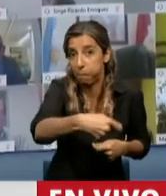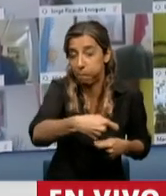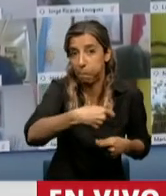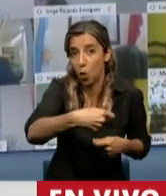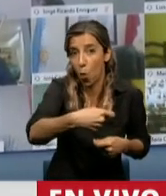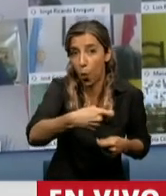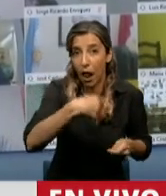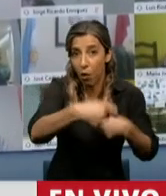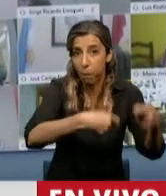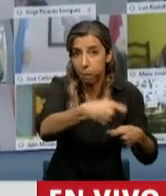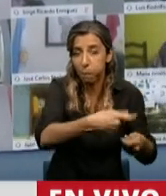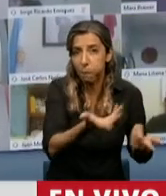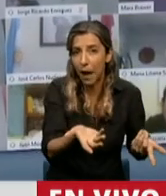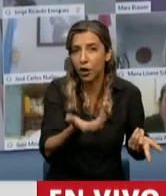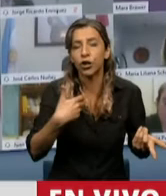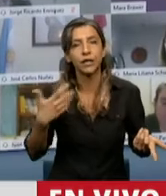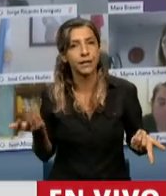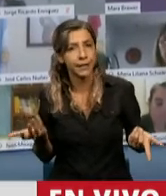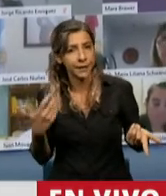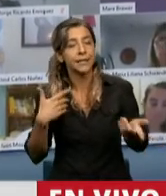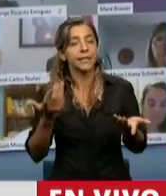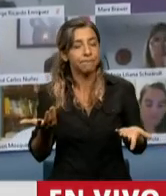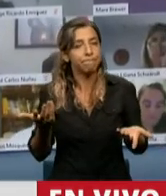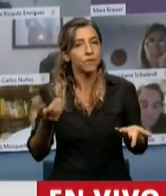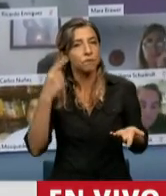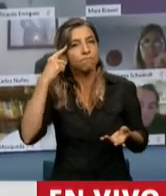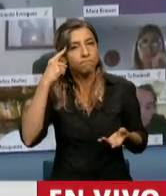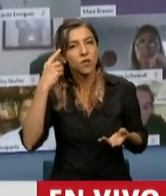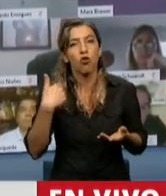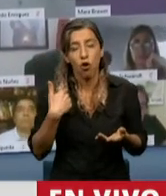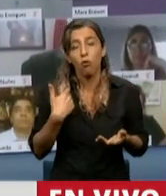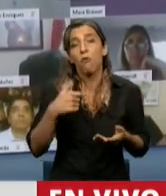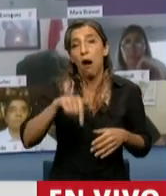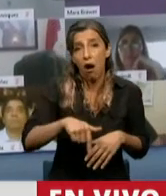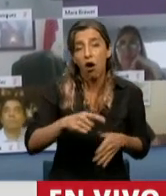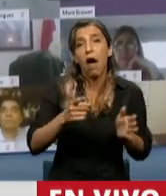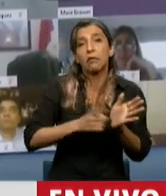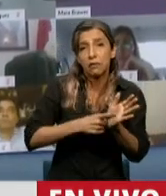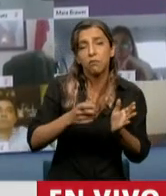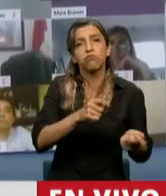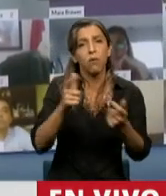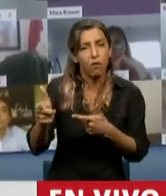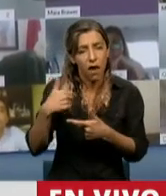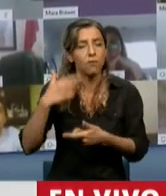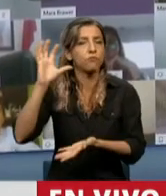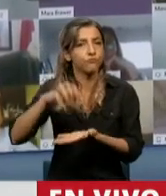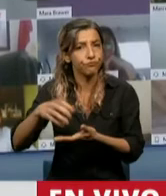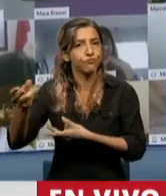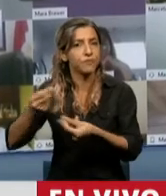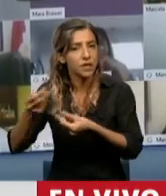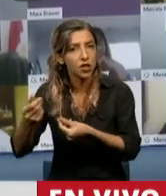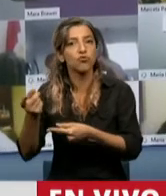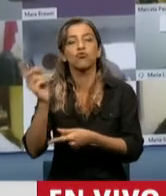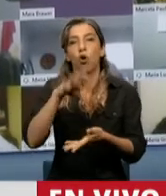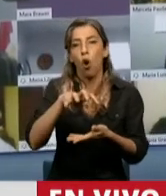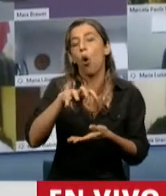del sector público porque el FGS le va a dar al Tesoro los títulos públicos, el Banco Central. El Tesoro se va a dar vuelta y le